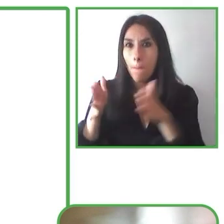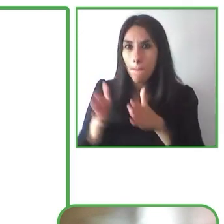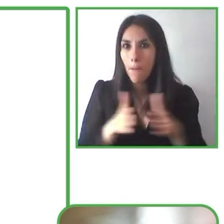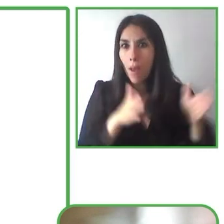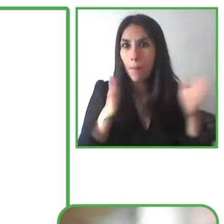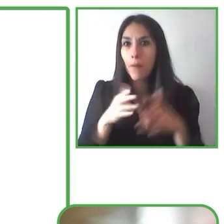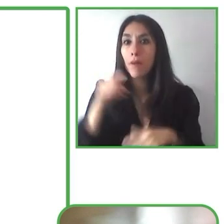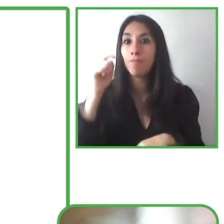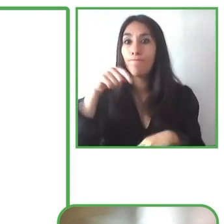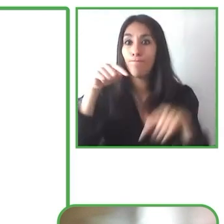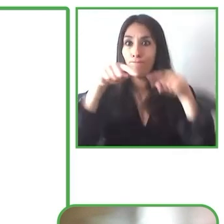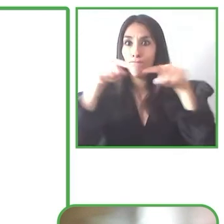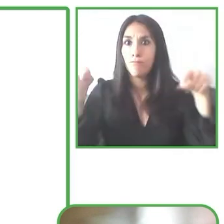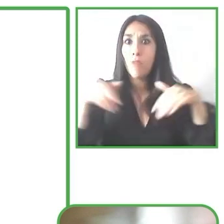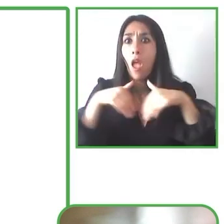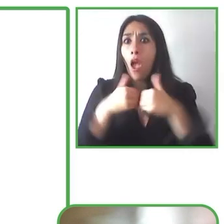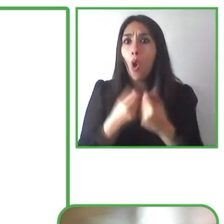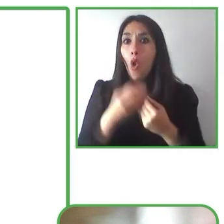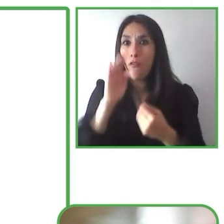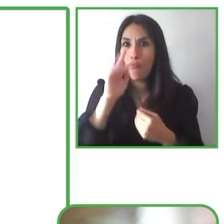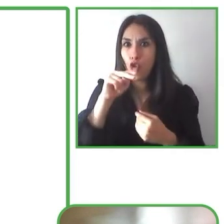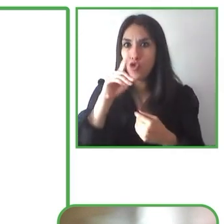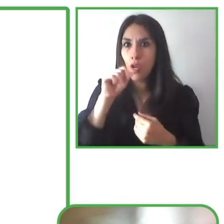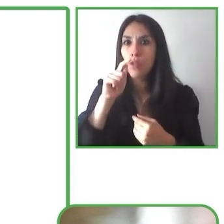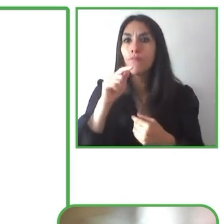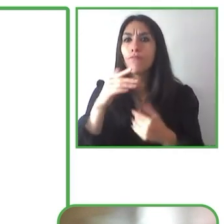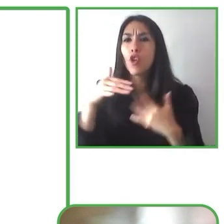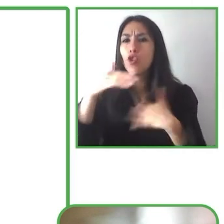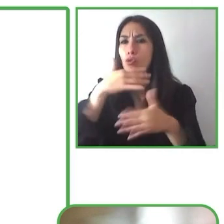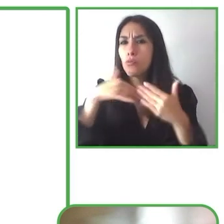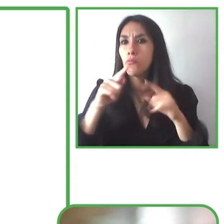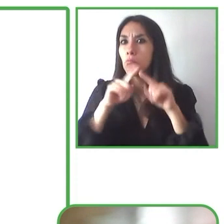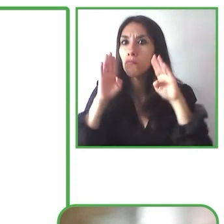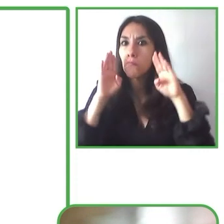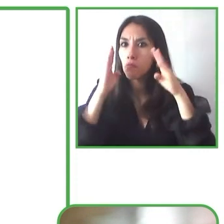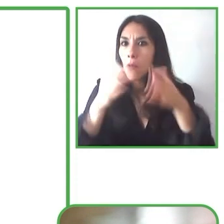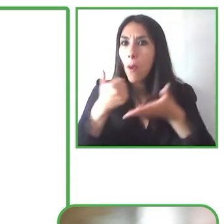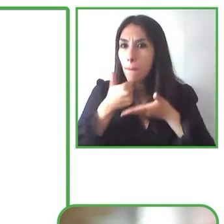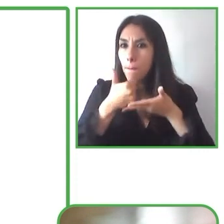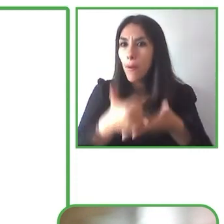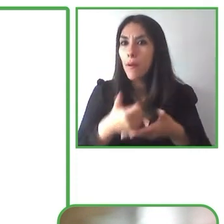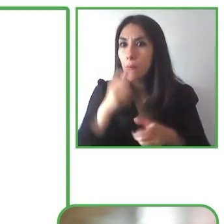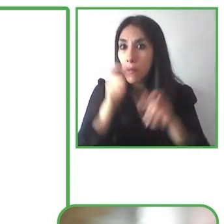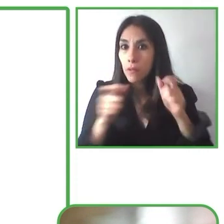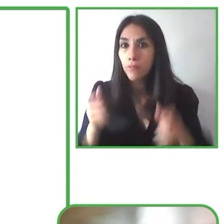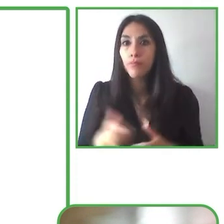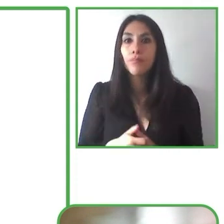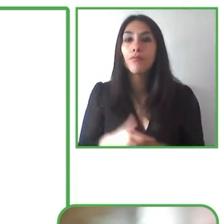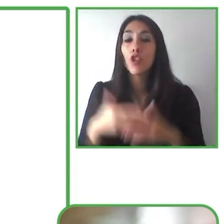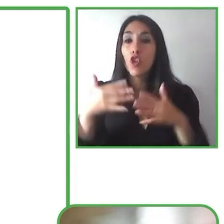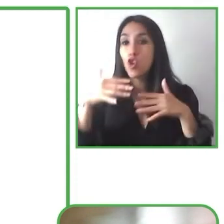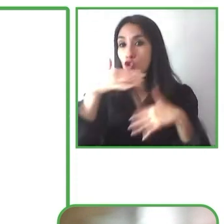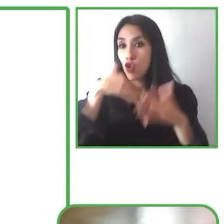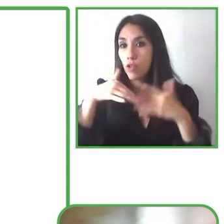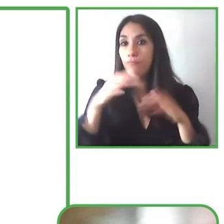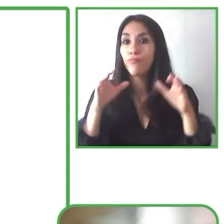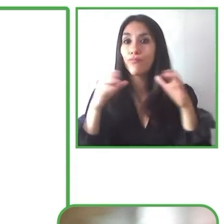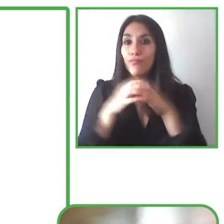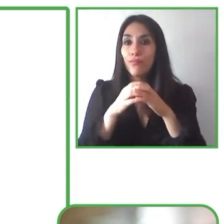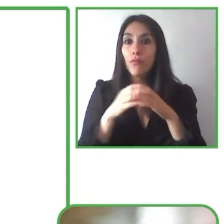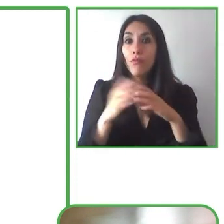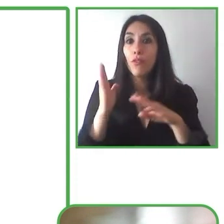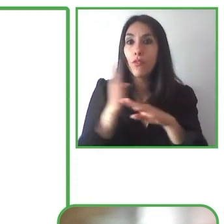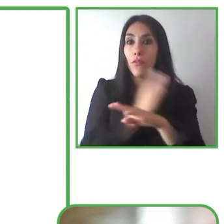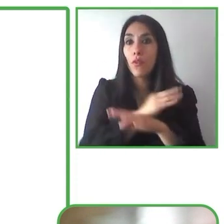de ser perfectoras de ayudas para aportar a la sociedad. En la siguiente diapositiva podemos ver que